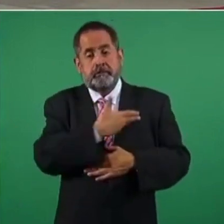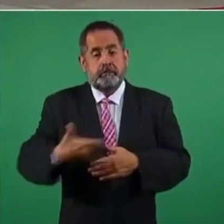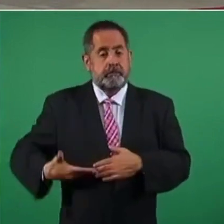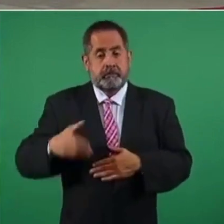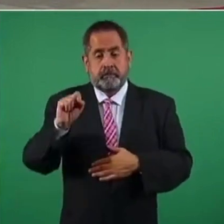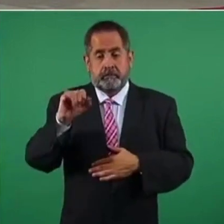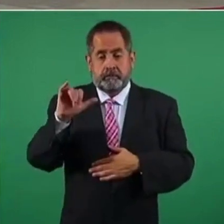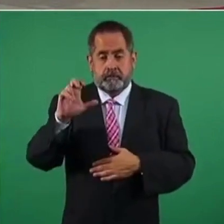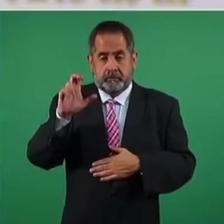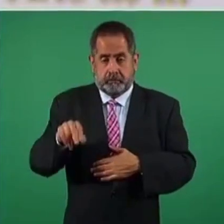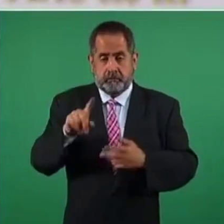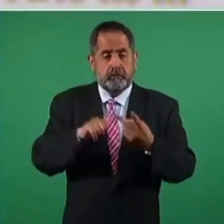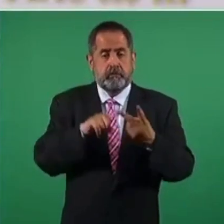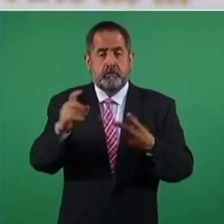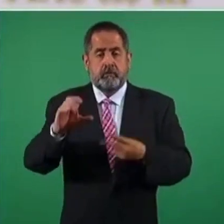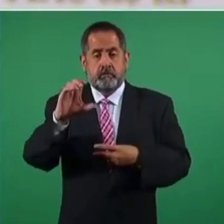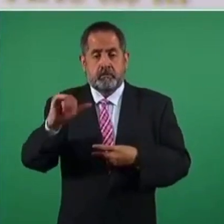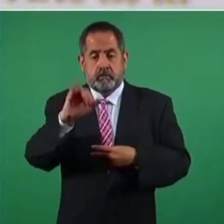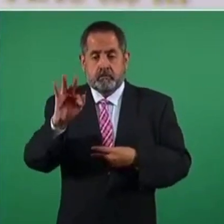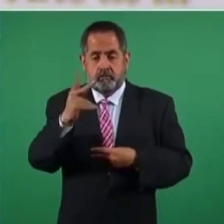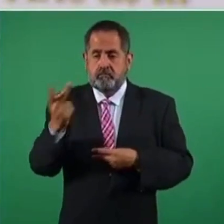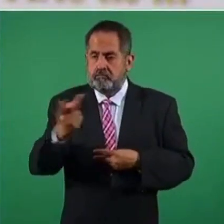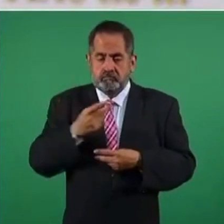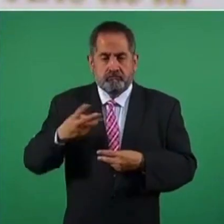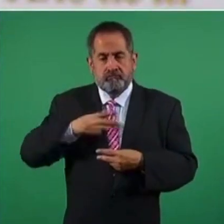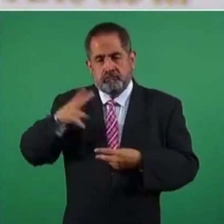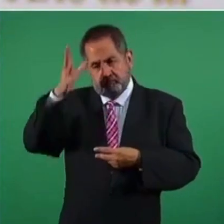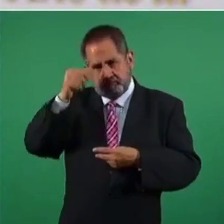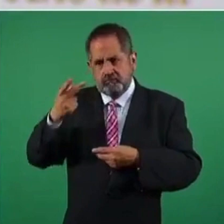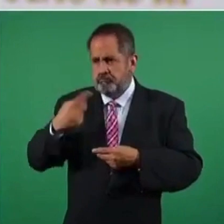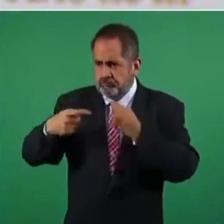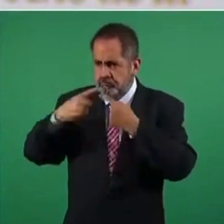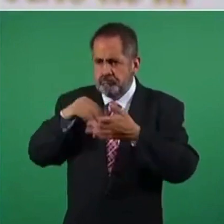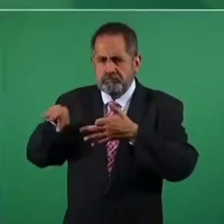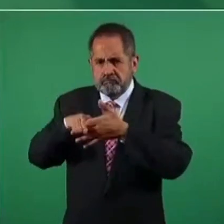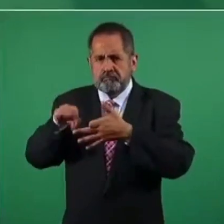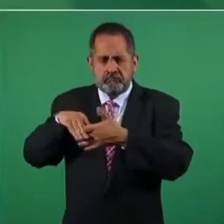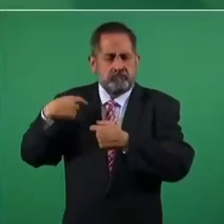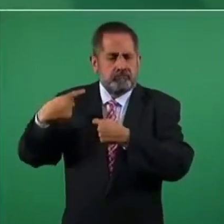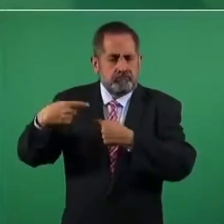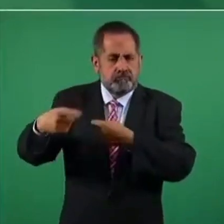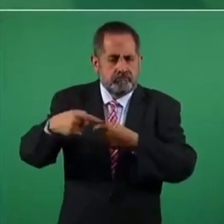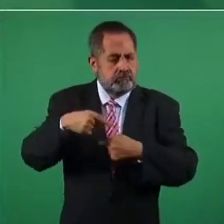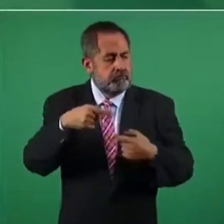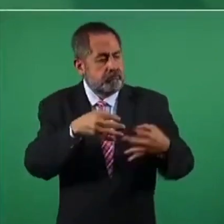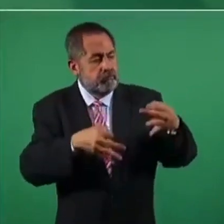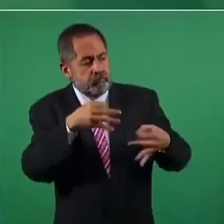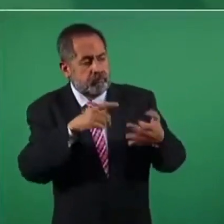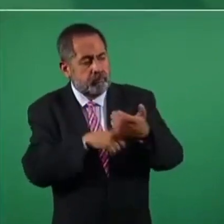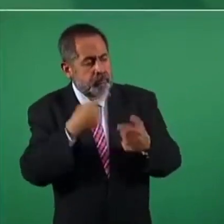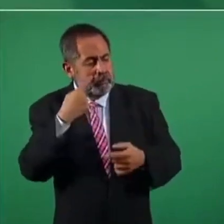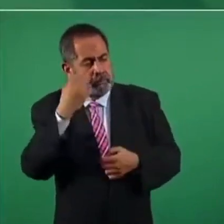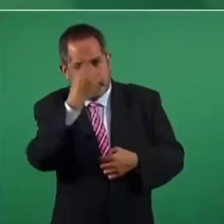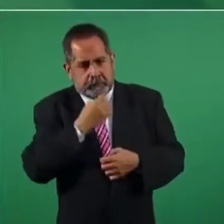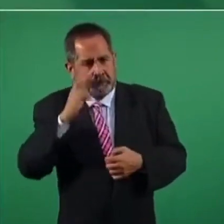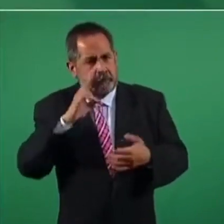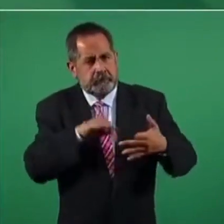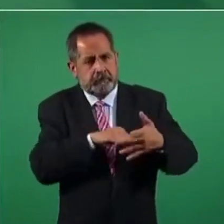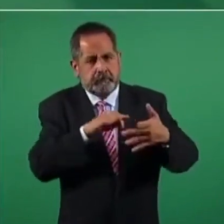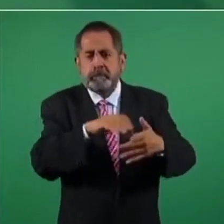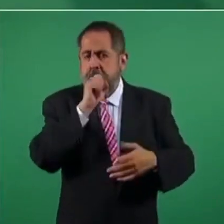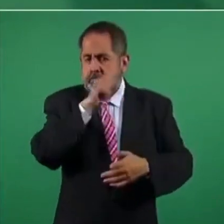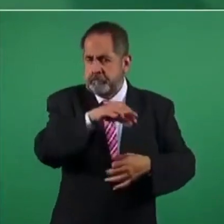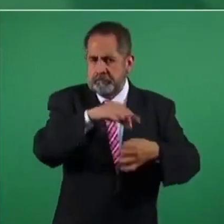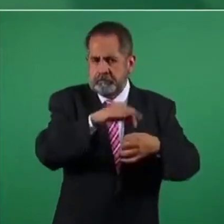y con el Consejo de la Judicatura hay un acuerdo para revisar periódicamente a los jueces a través de un modelo de riesgo, incluyendo a los magistrados